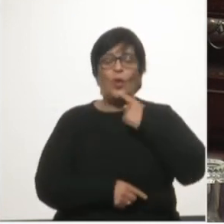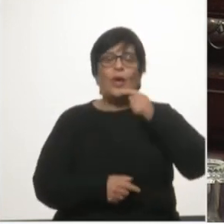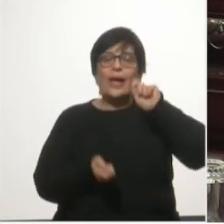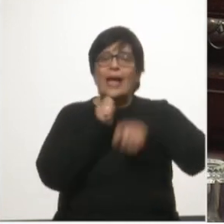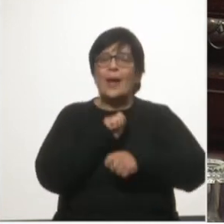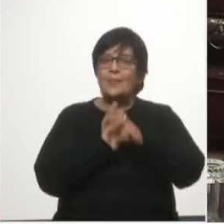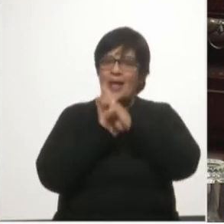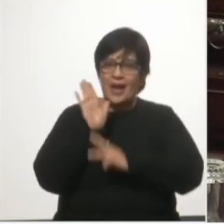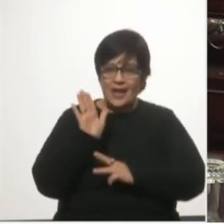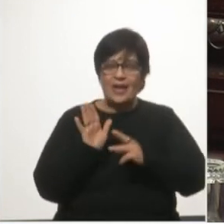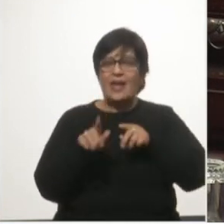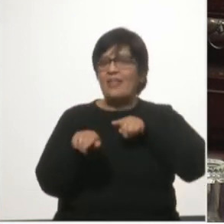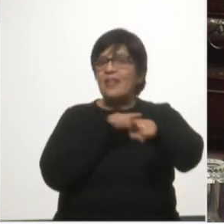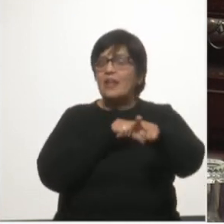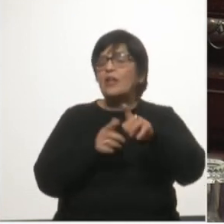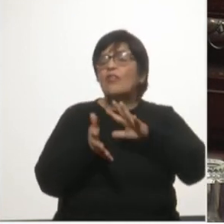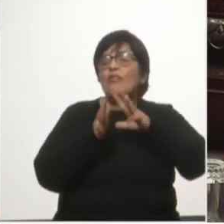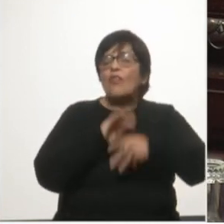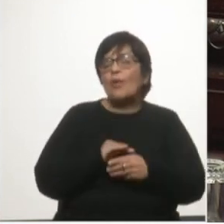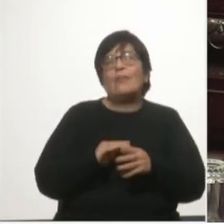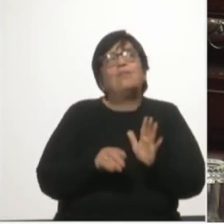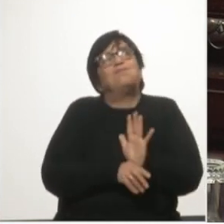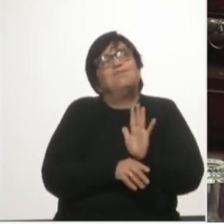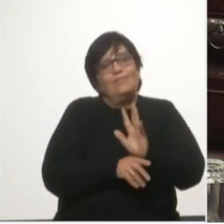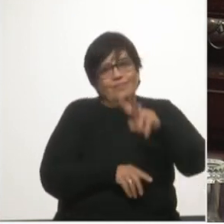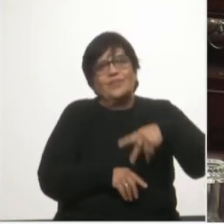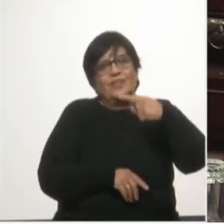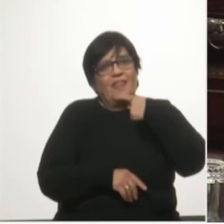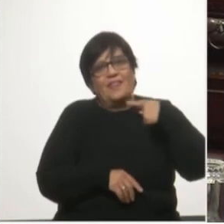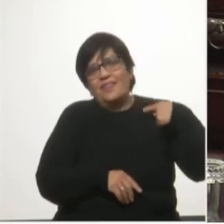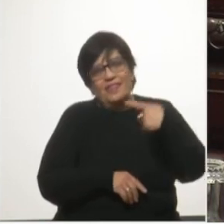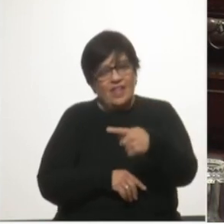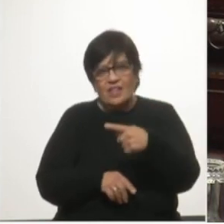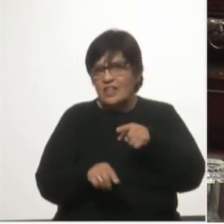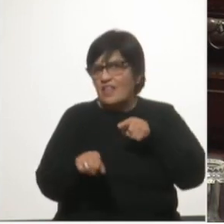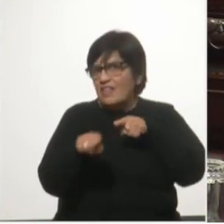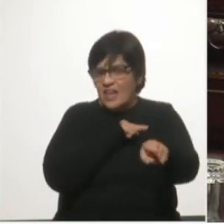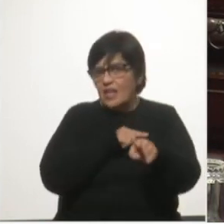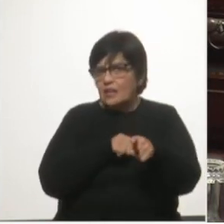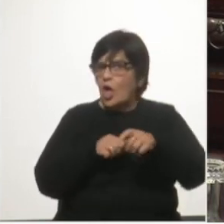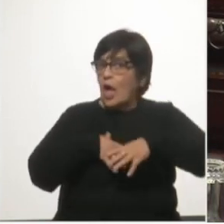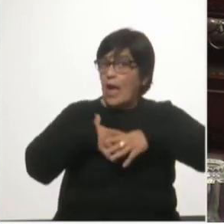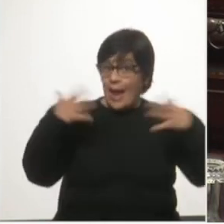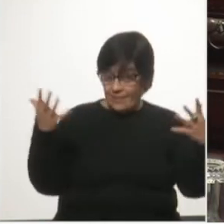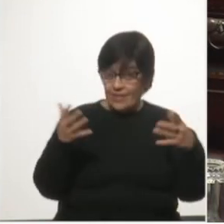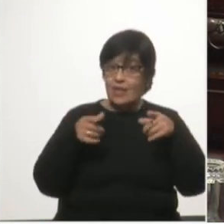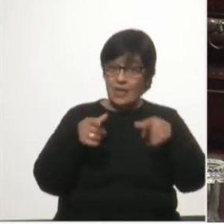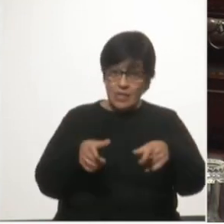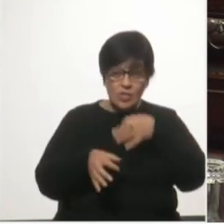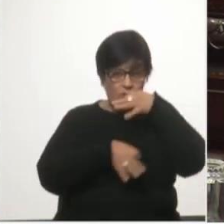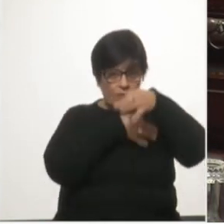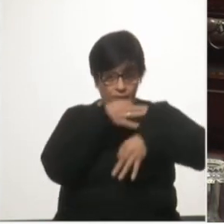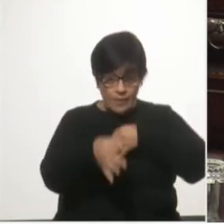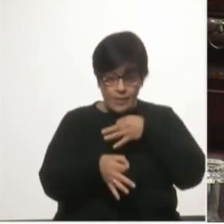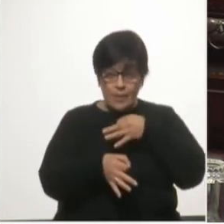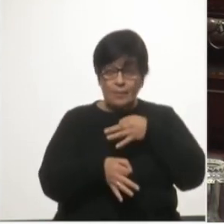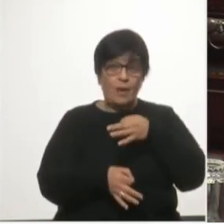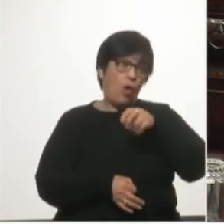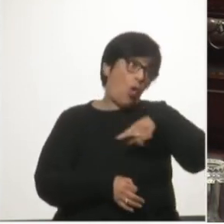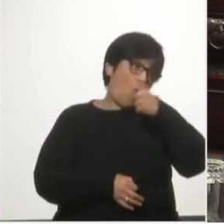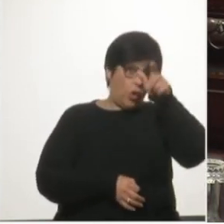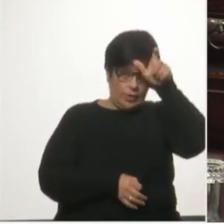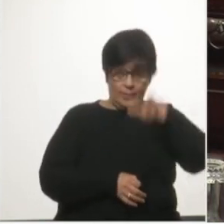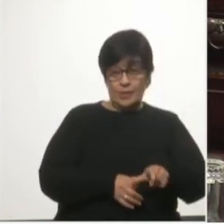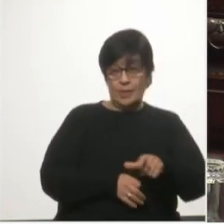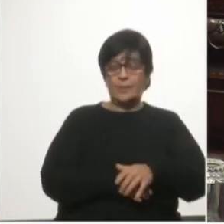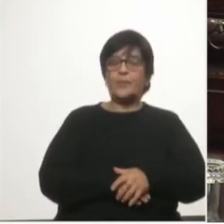reglas de juego en forma valga la redundancia drástica e importante eso decía otro de los